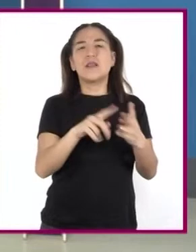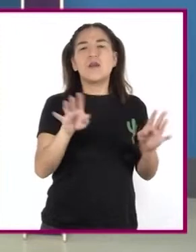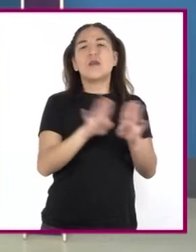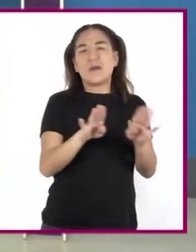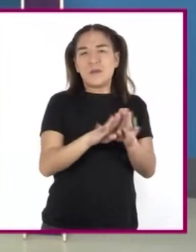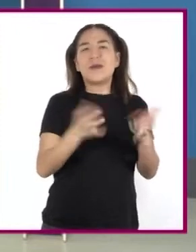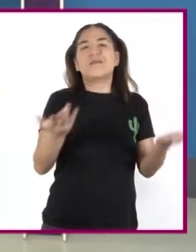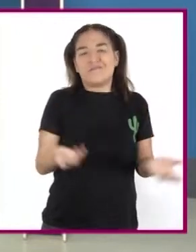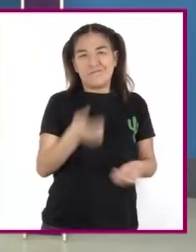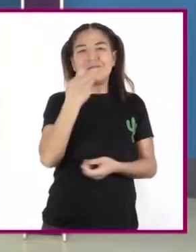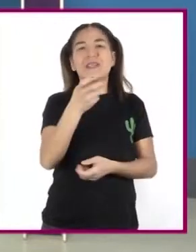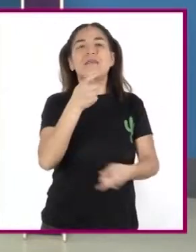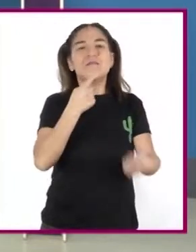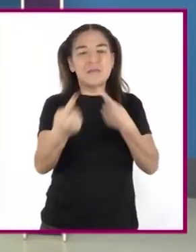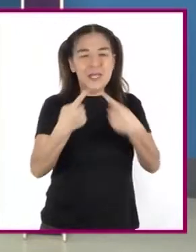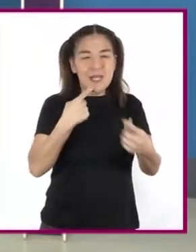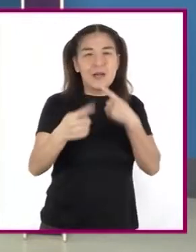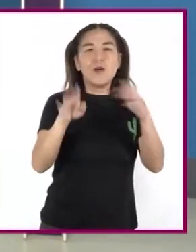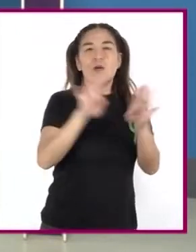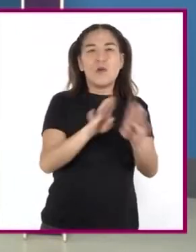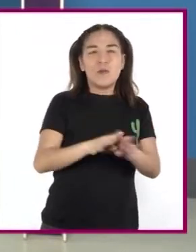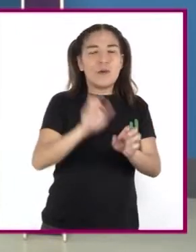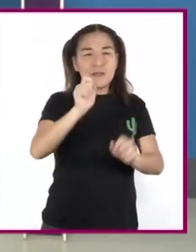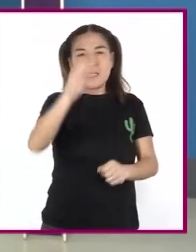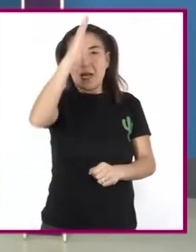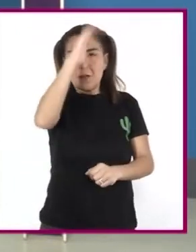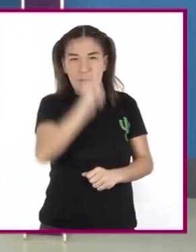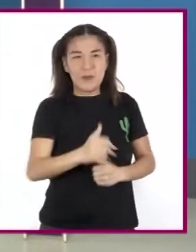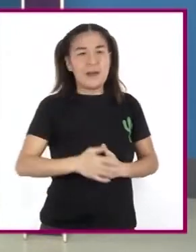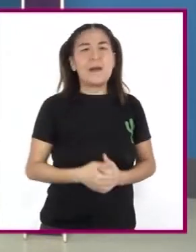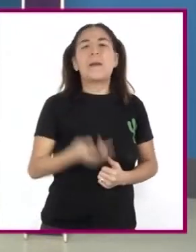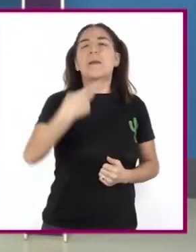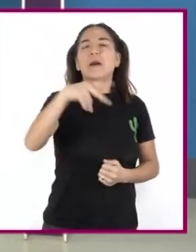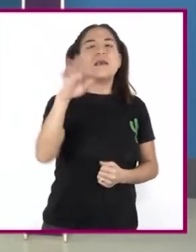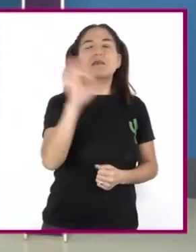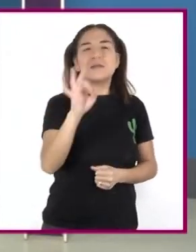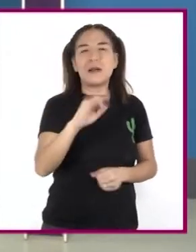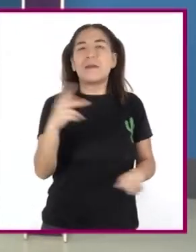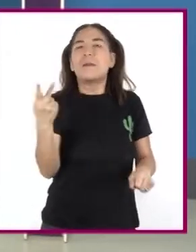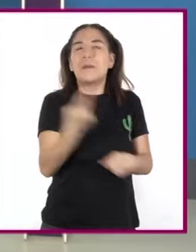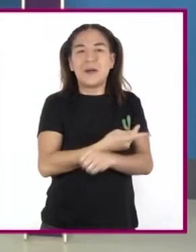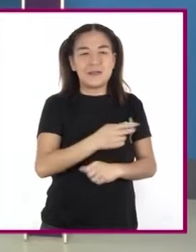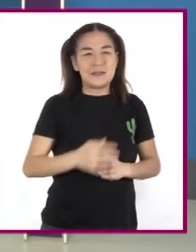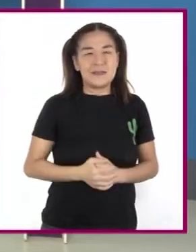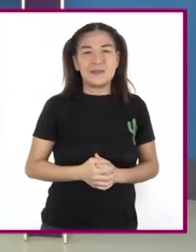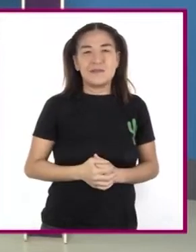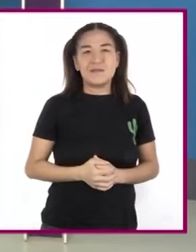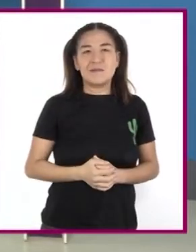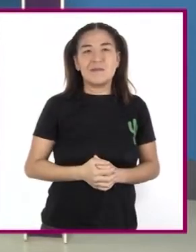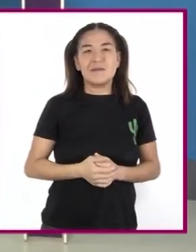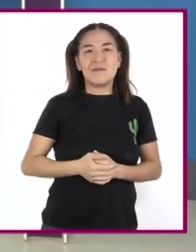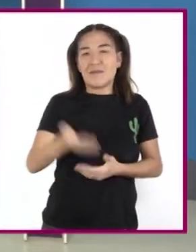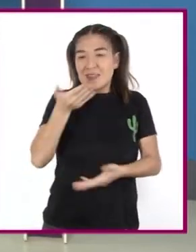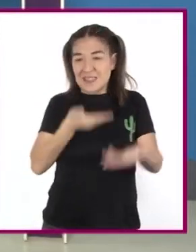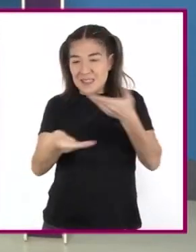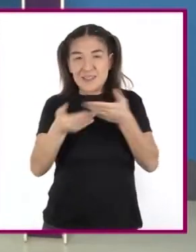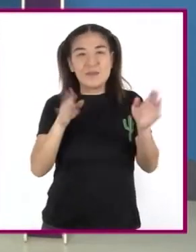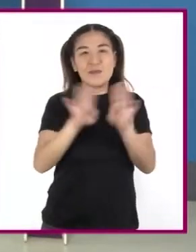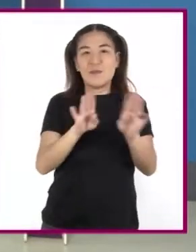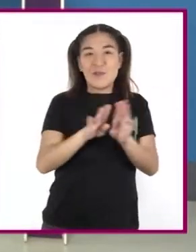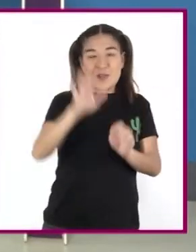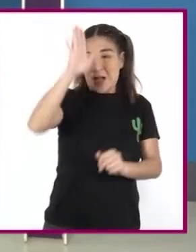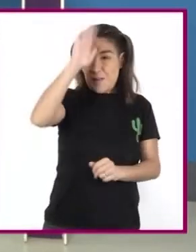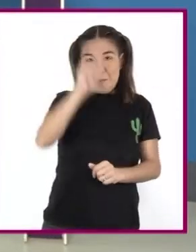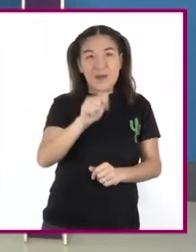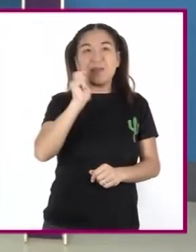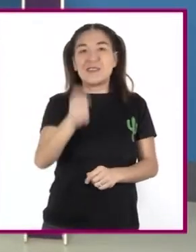diálogo Y la negociación Pero ¿Qué pasaría Si no es posible Construir consensos Entre ella